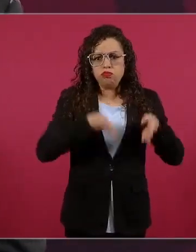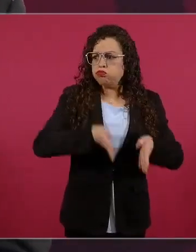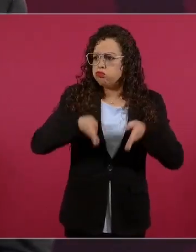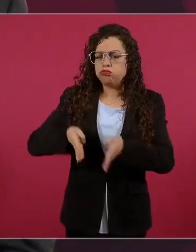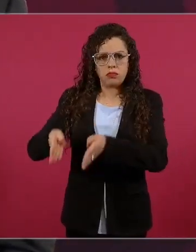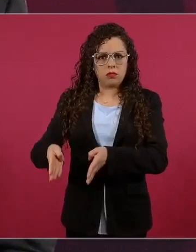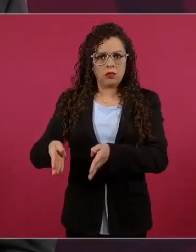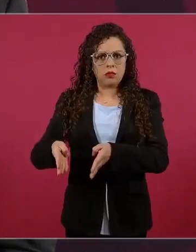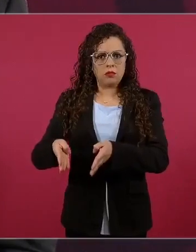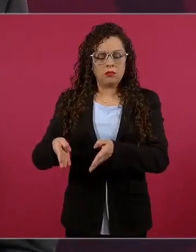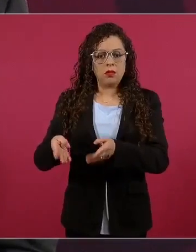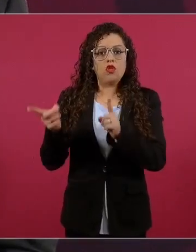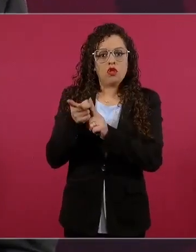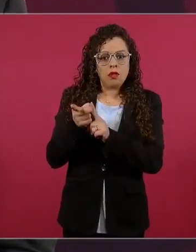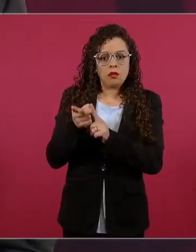Gaza.